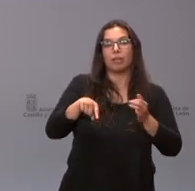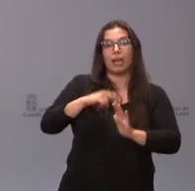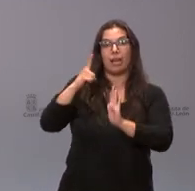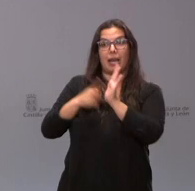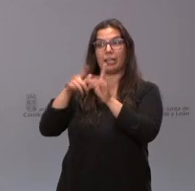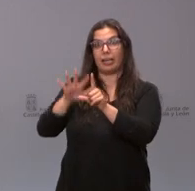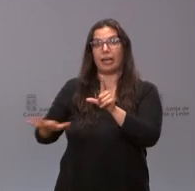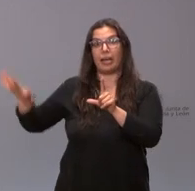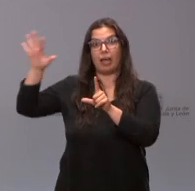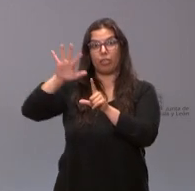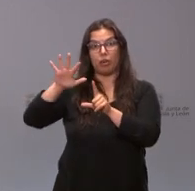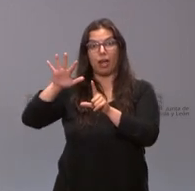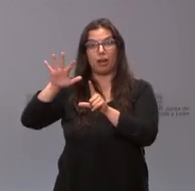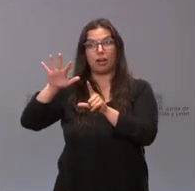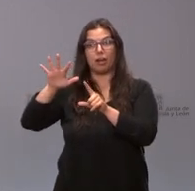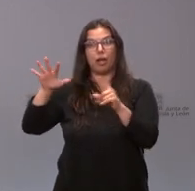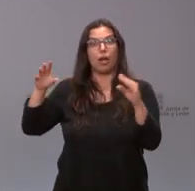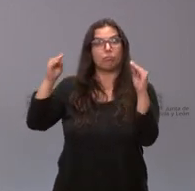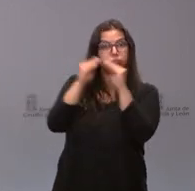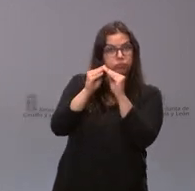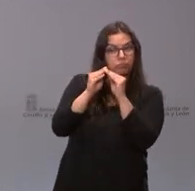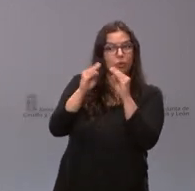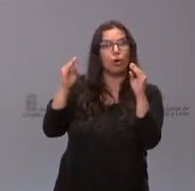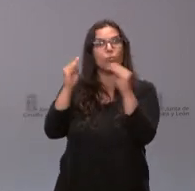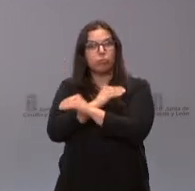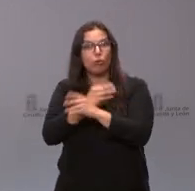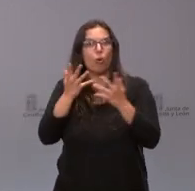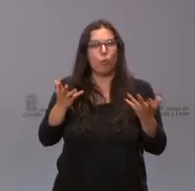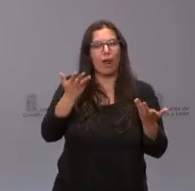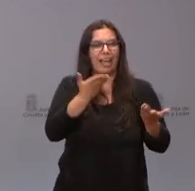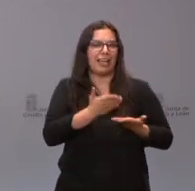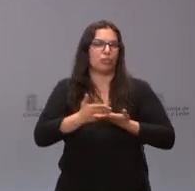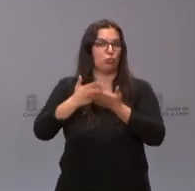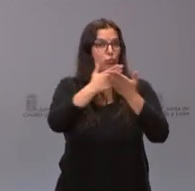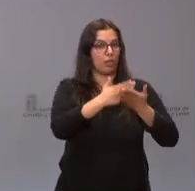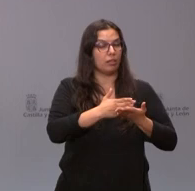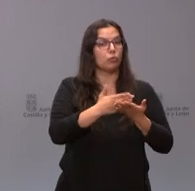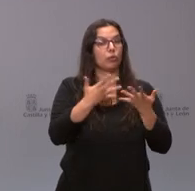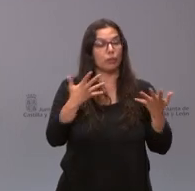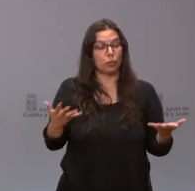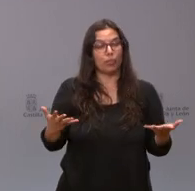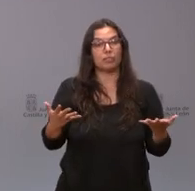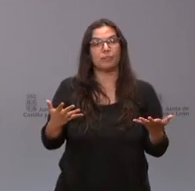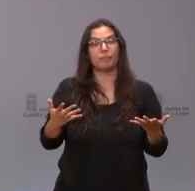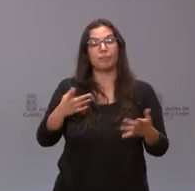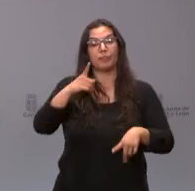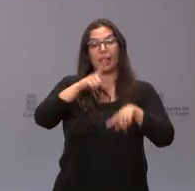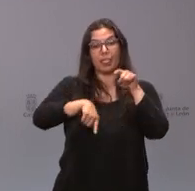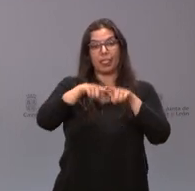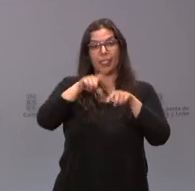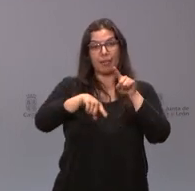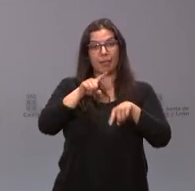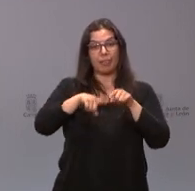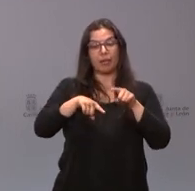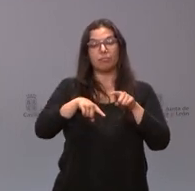nacional que sigue vigente y, desde ese punto de vista, en función de cuáles sean finalmente los